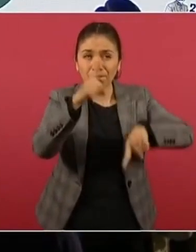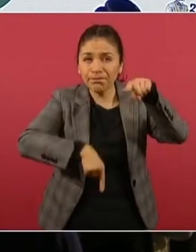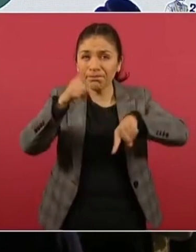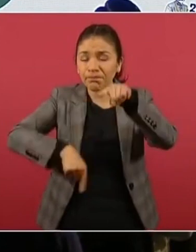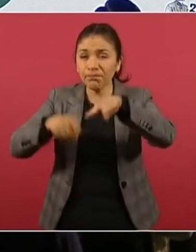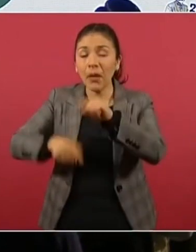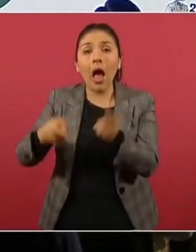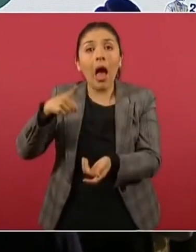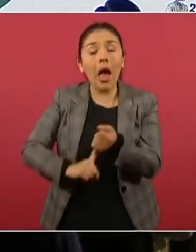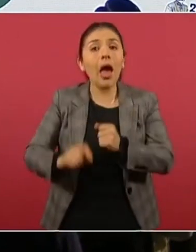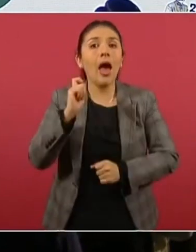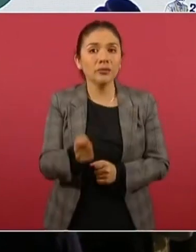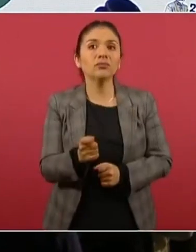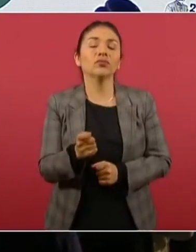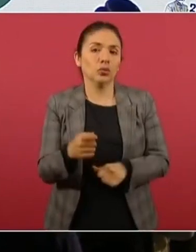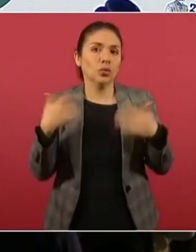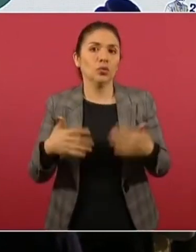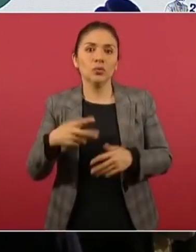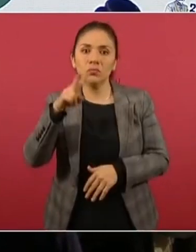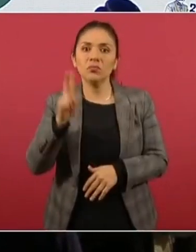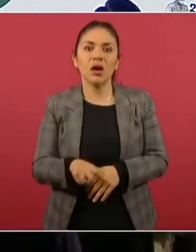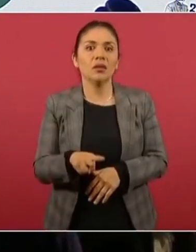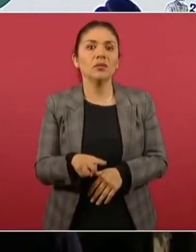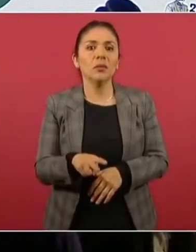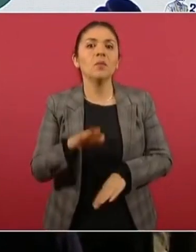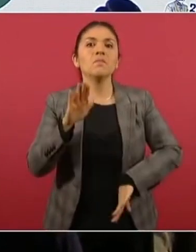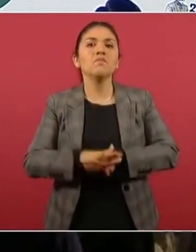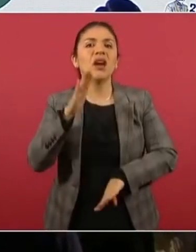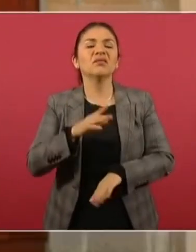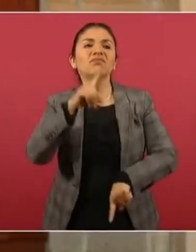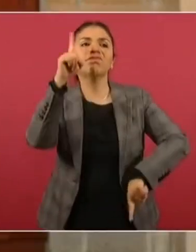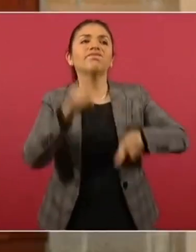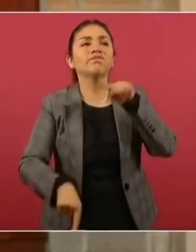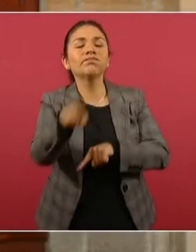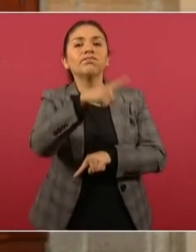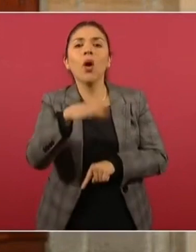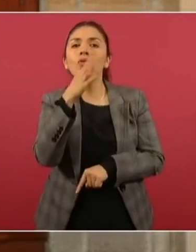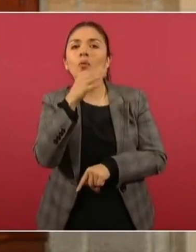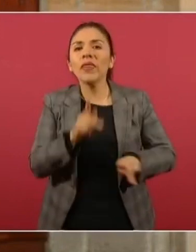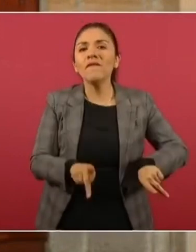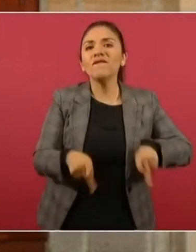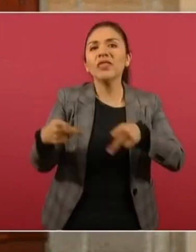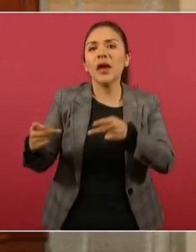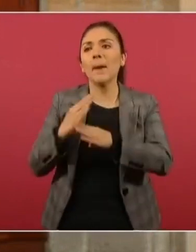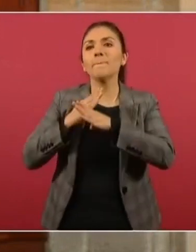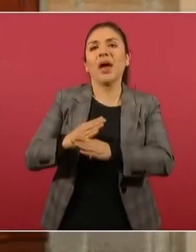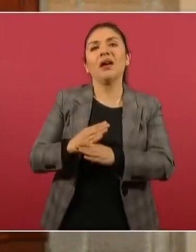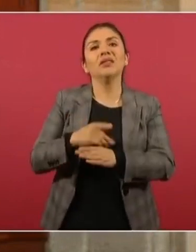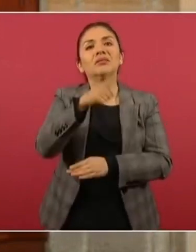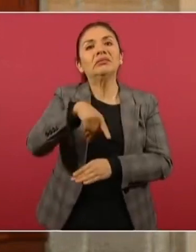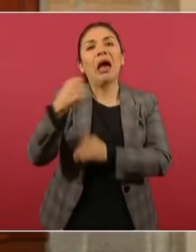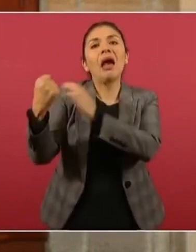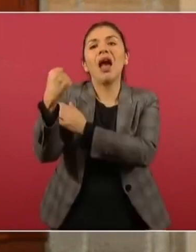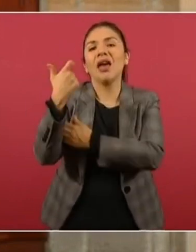implican una gran afectación a estas organizaciones delictivas